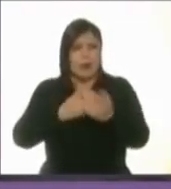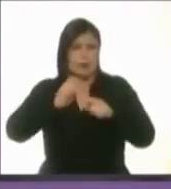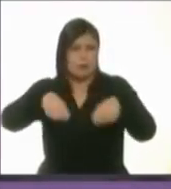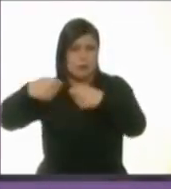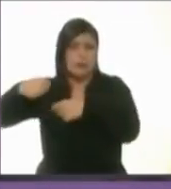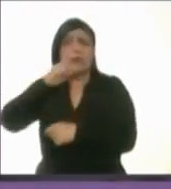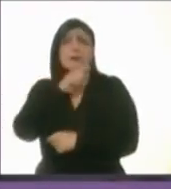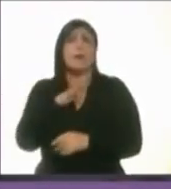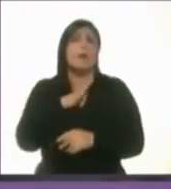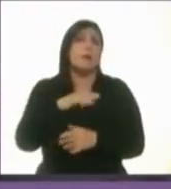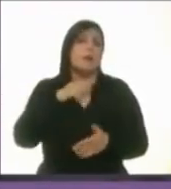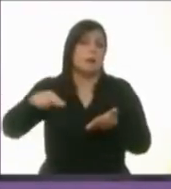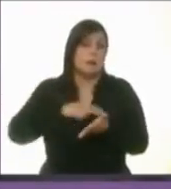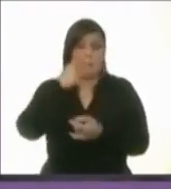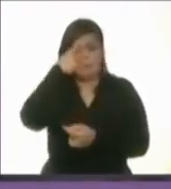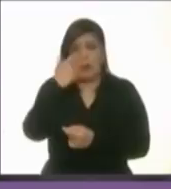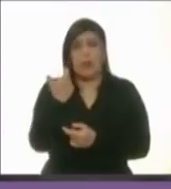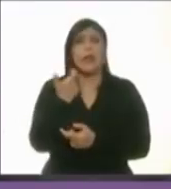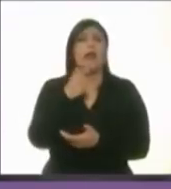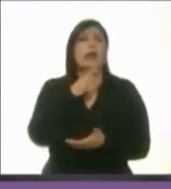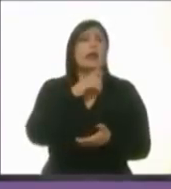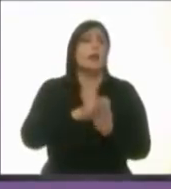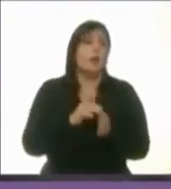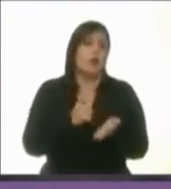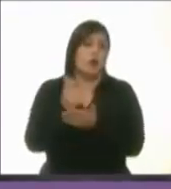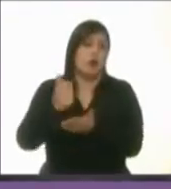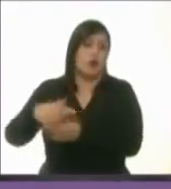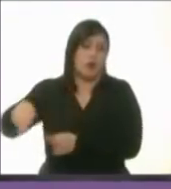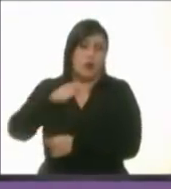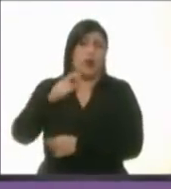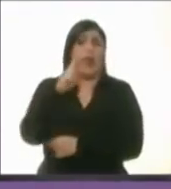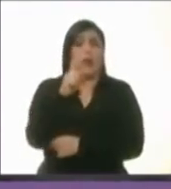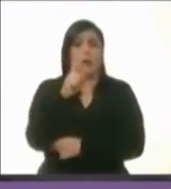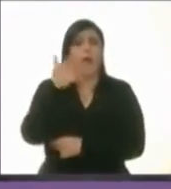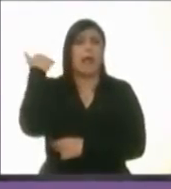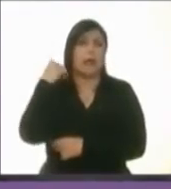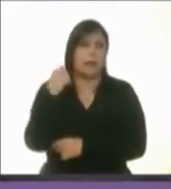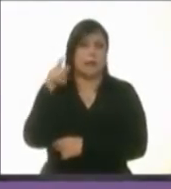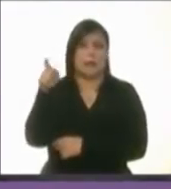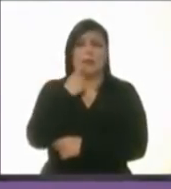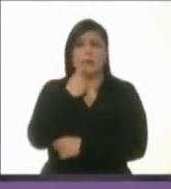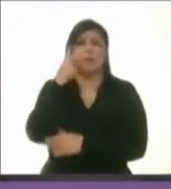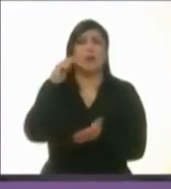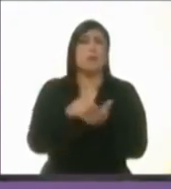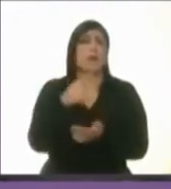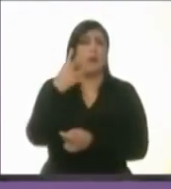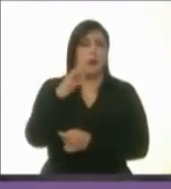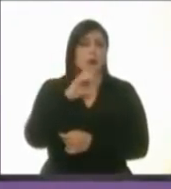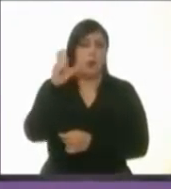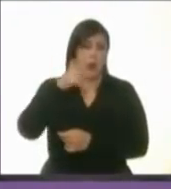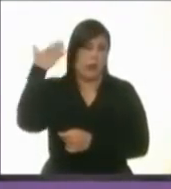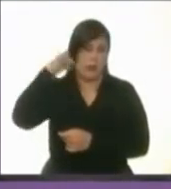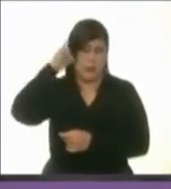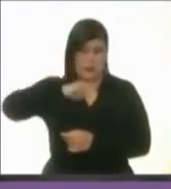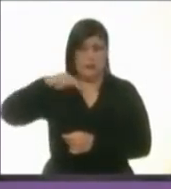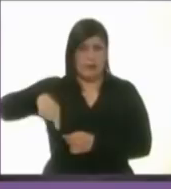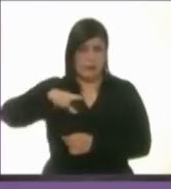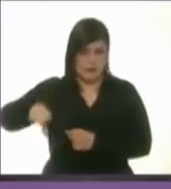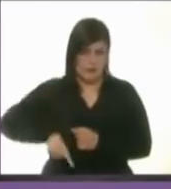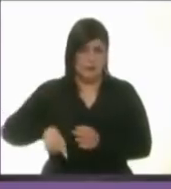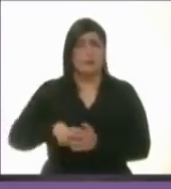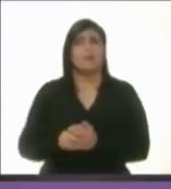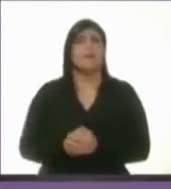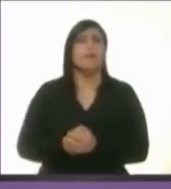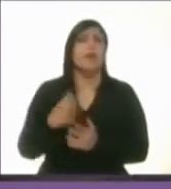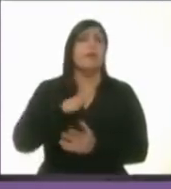privatización del cobro de agua que López Obrador ratificó en 2004 como jefe de gobierno. Habrá nuevos